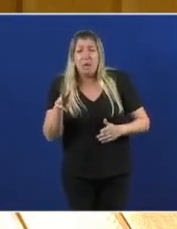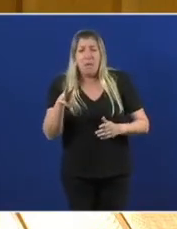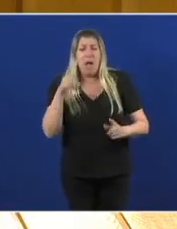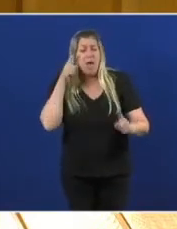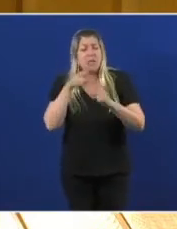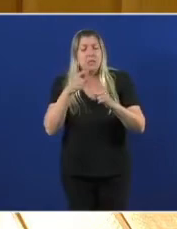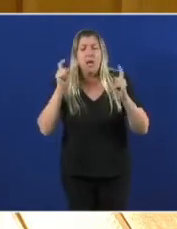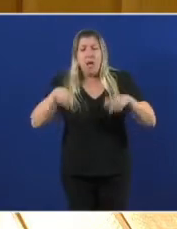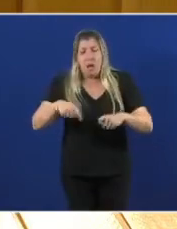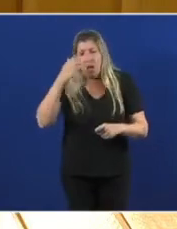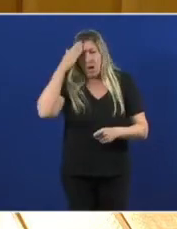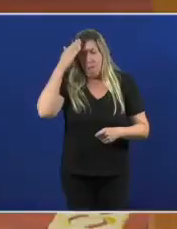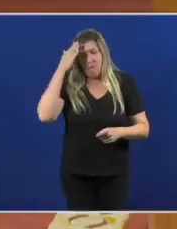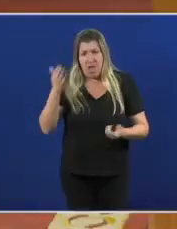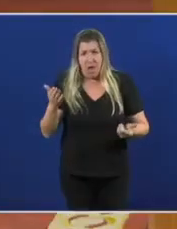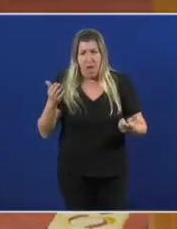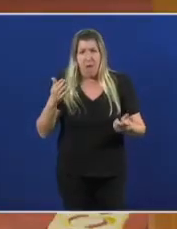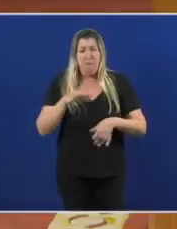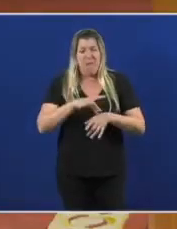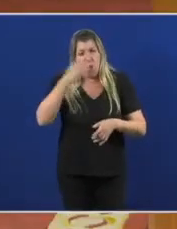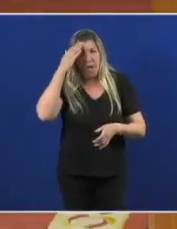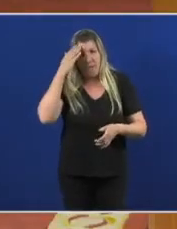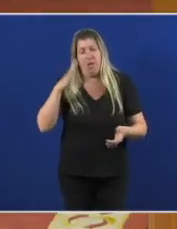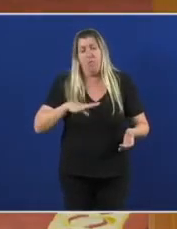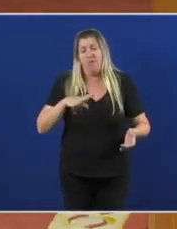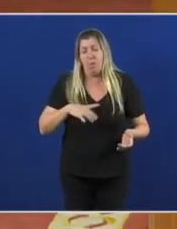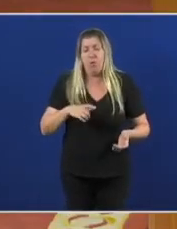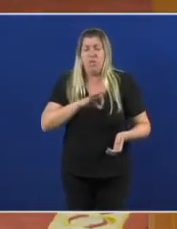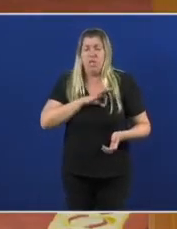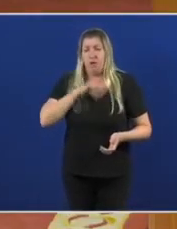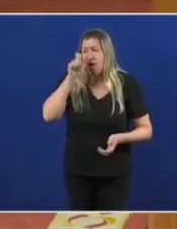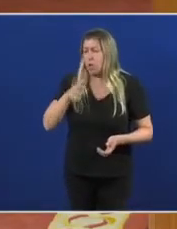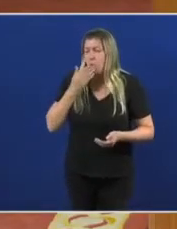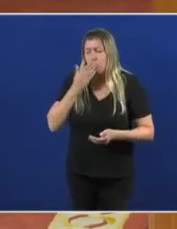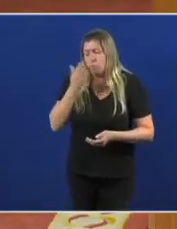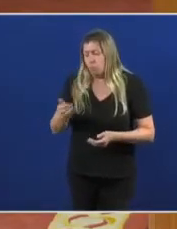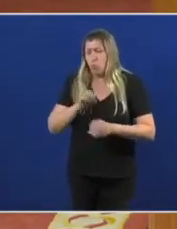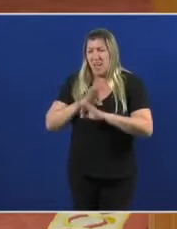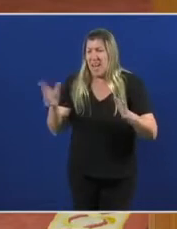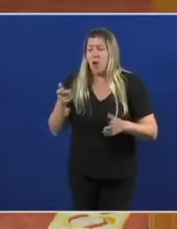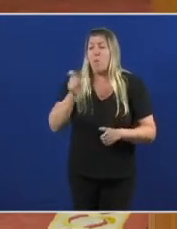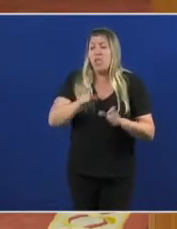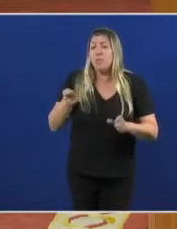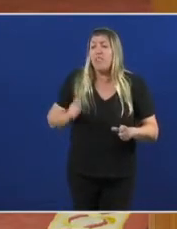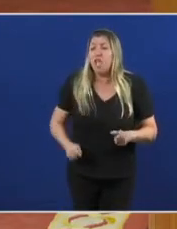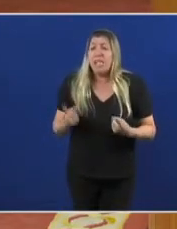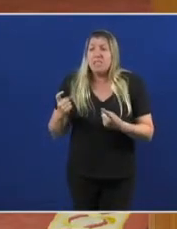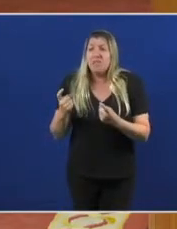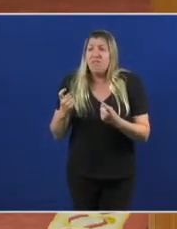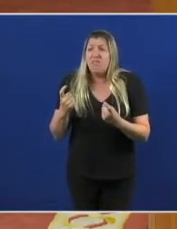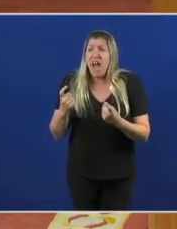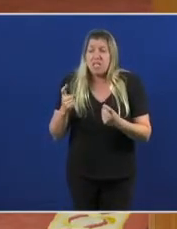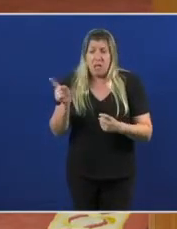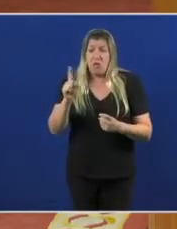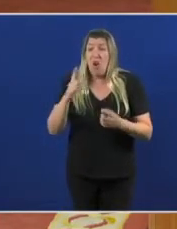cabeceira. Señor Feijó, temos que decirle unha cousa moi clara, non faltan profesionais, o que está sucedendo é que escapan